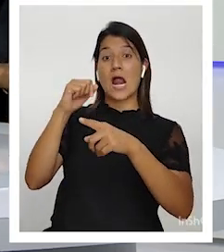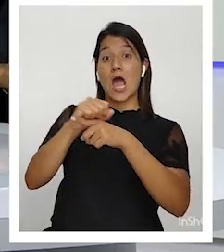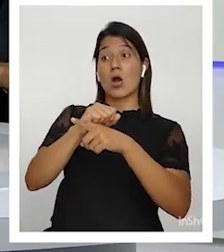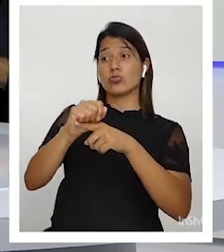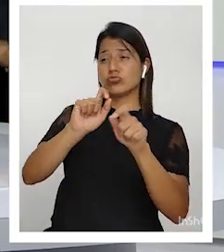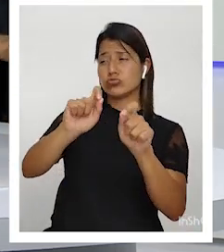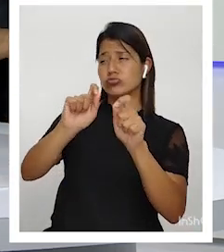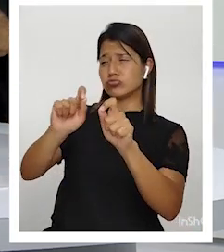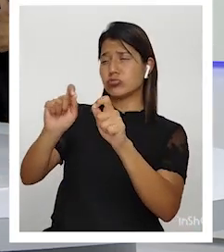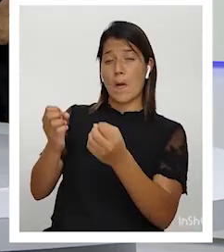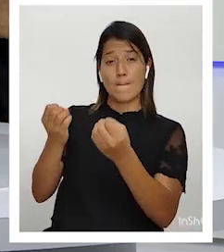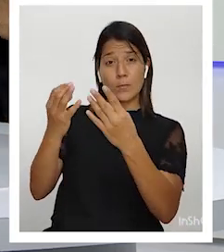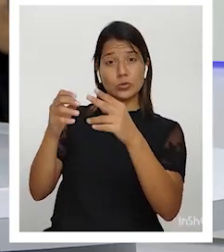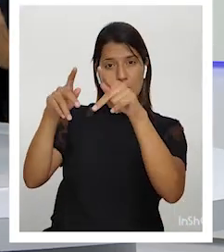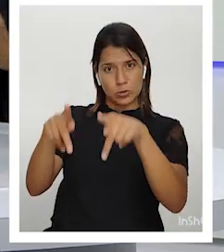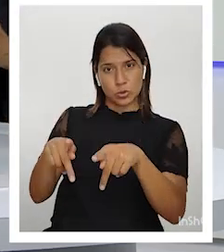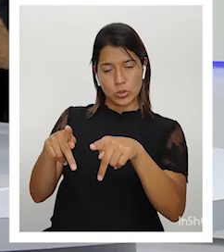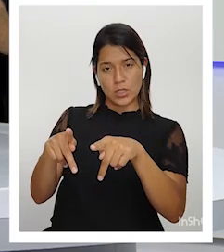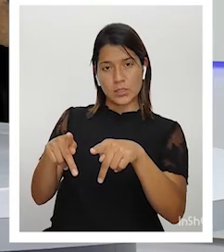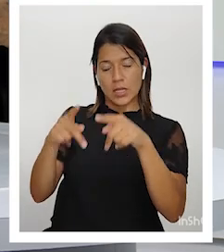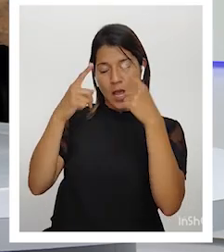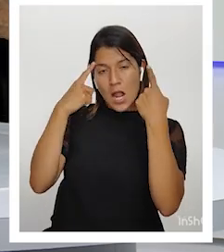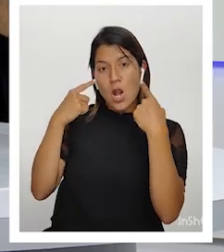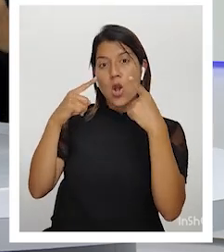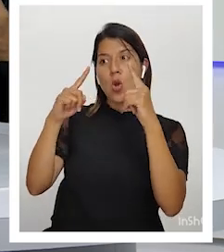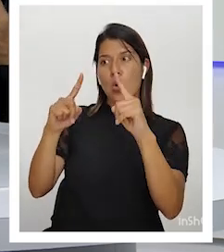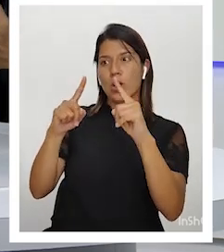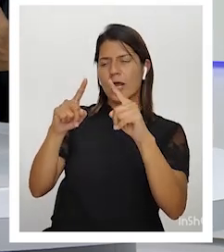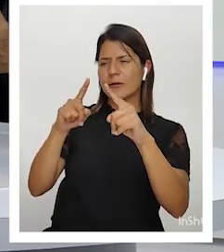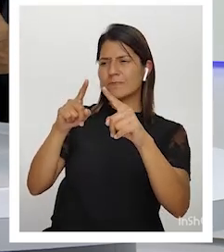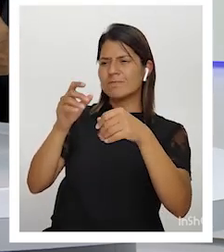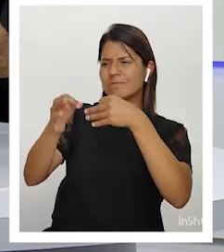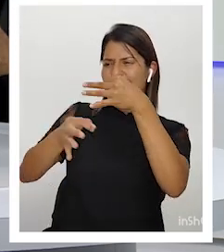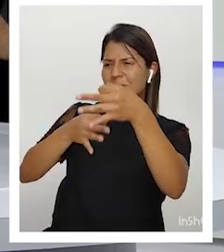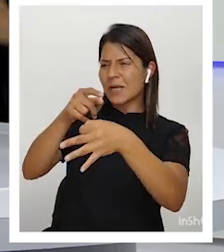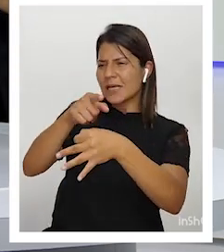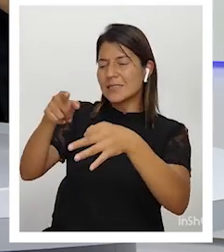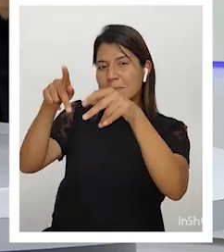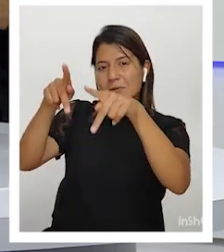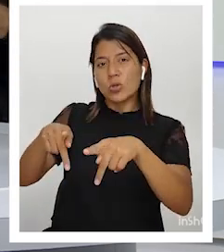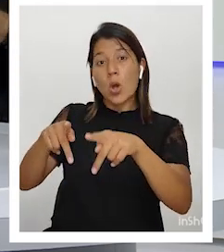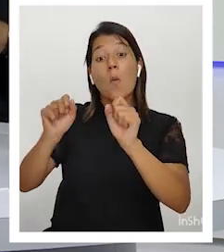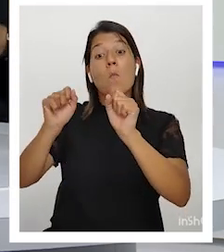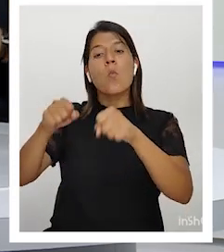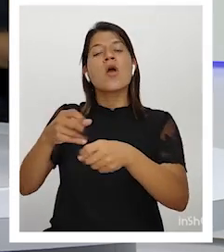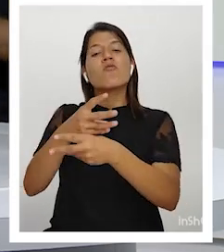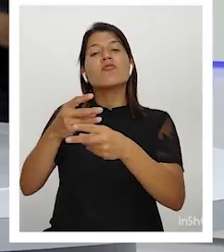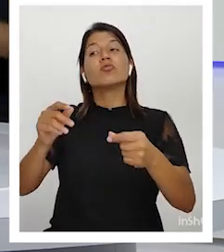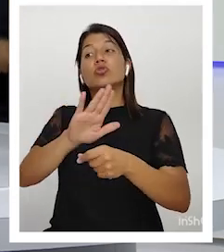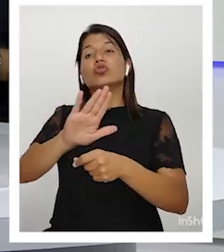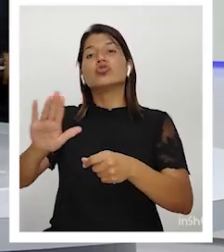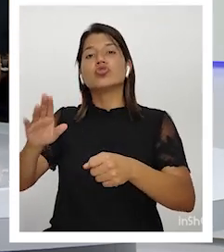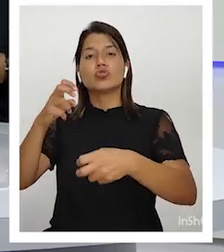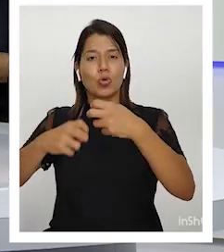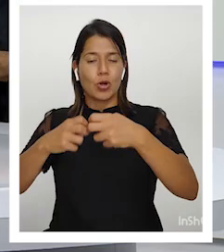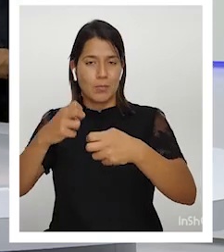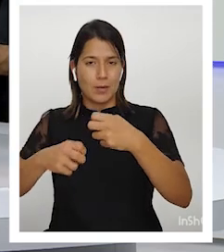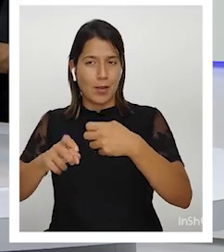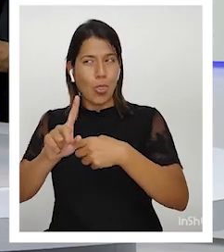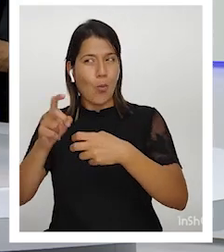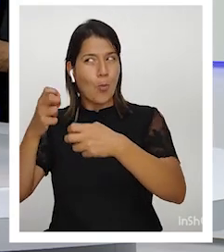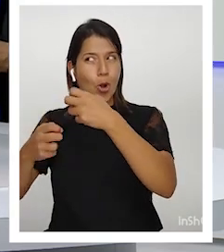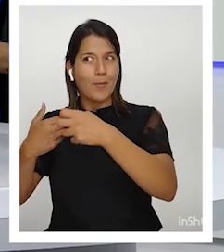masiva que es desarrollar a la gente en la práctica resolviendo sus problemas, no los de otros.